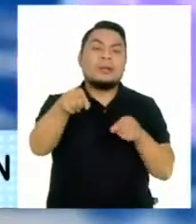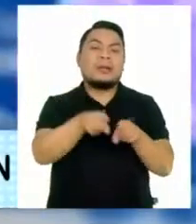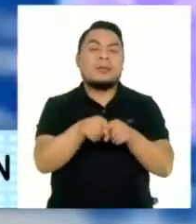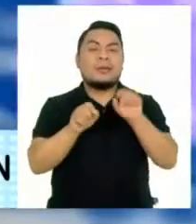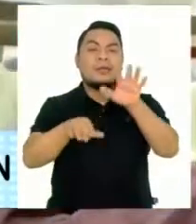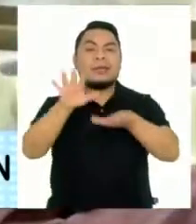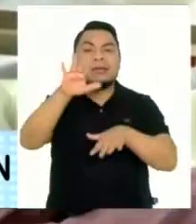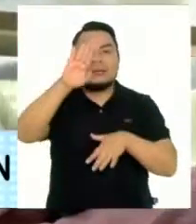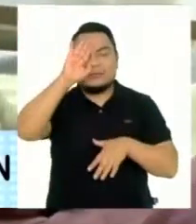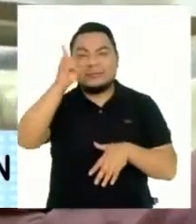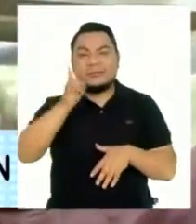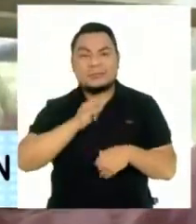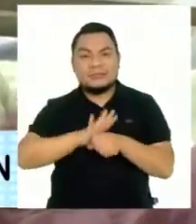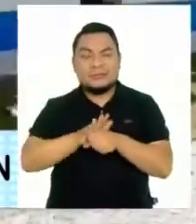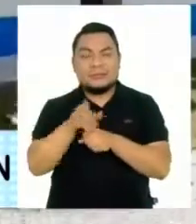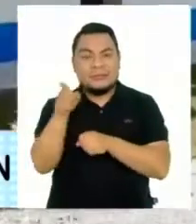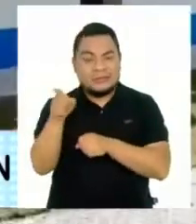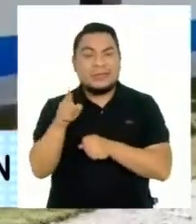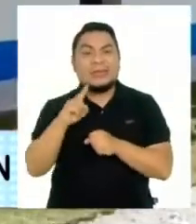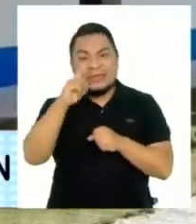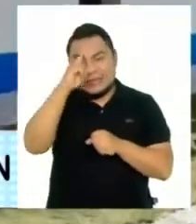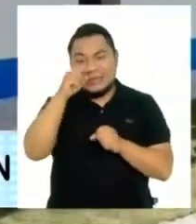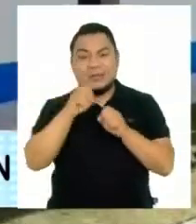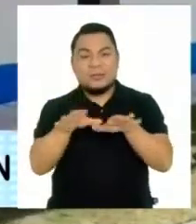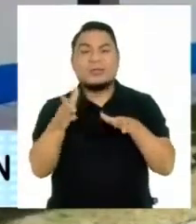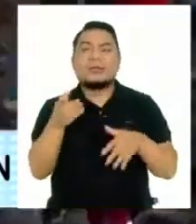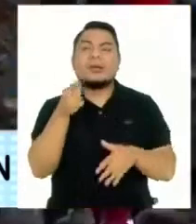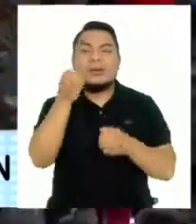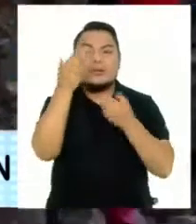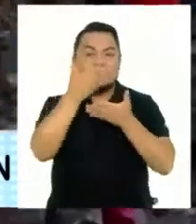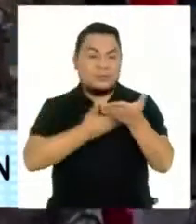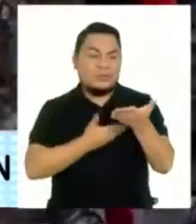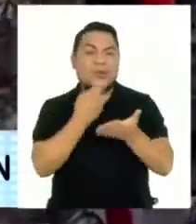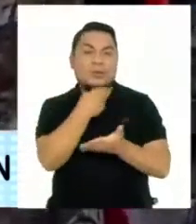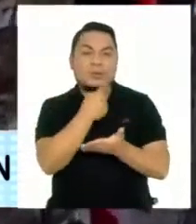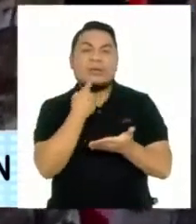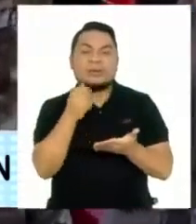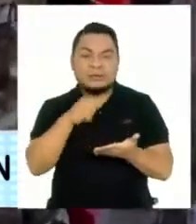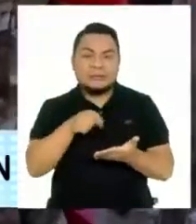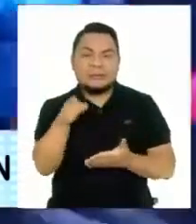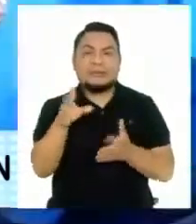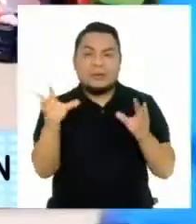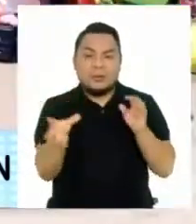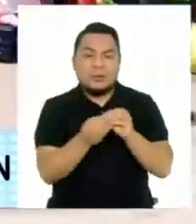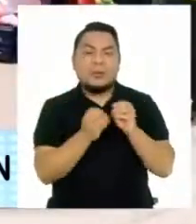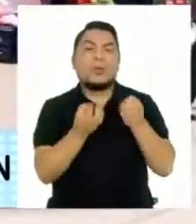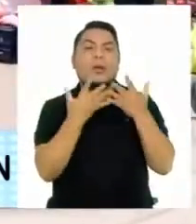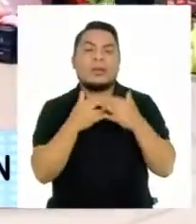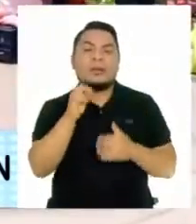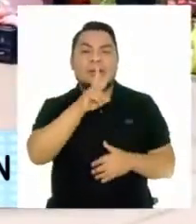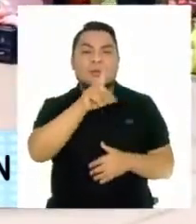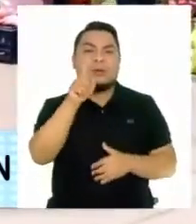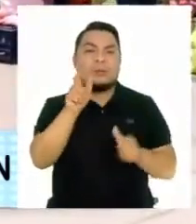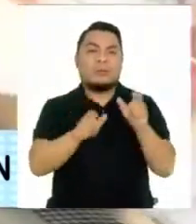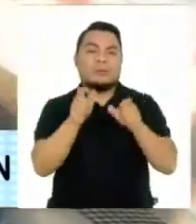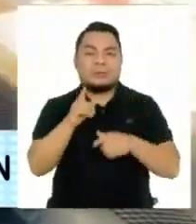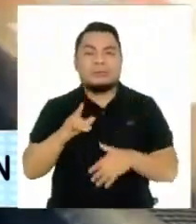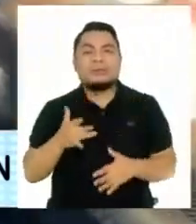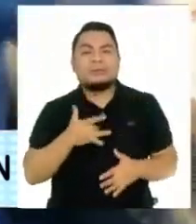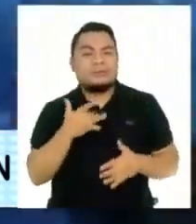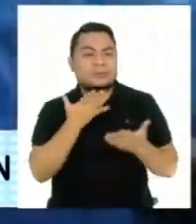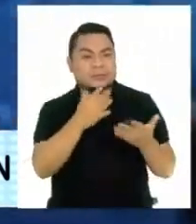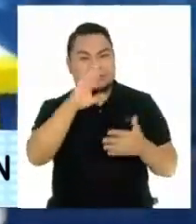la variante Delta fueron confirmados por el Instituto Nacional de Salud, sumando ahora 31 personas infectadas.